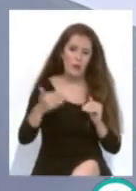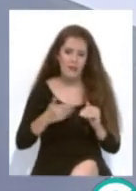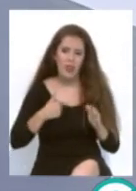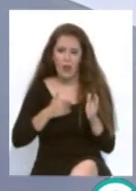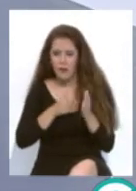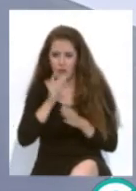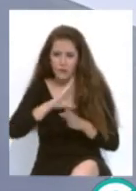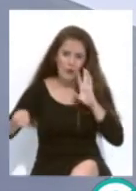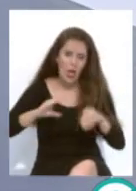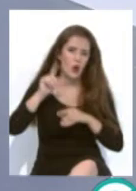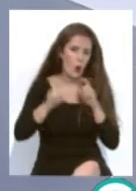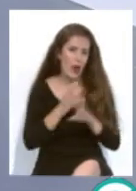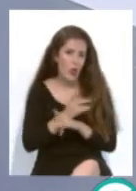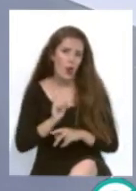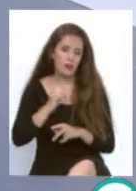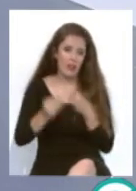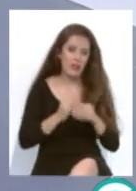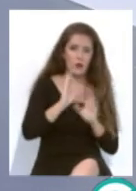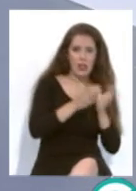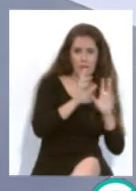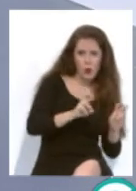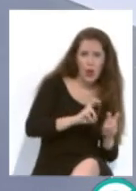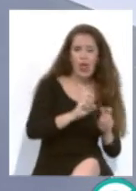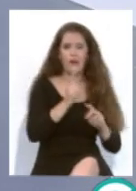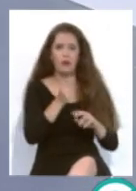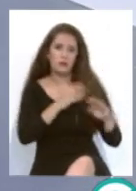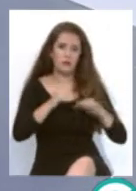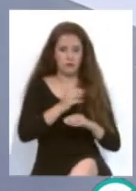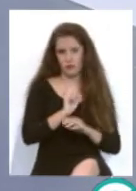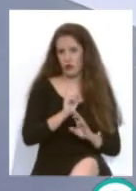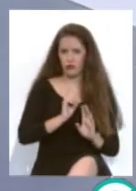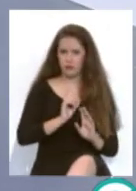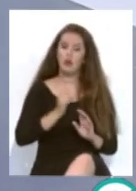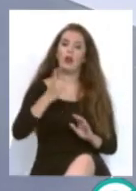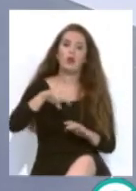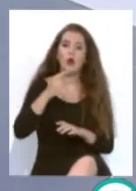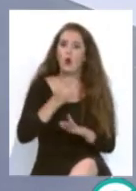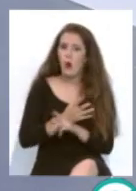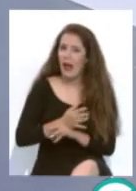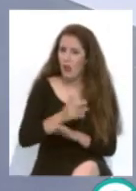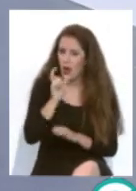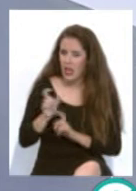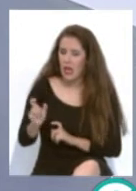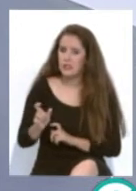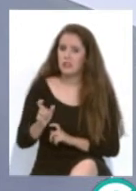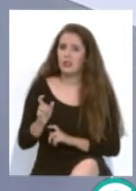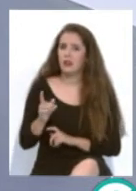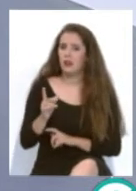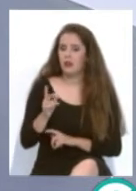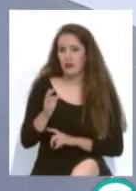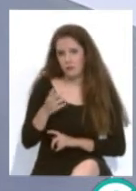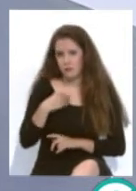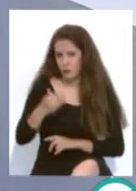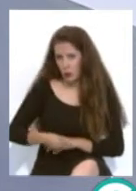y tuvieron que hacer un equipo nuevo, y luego con ese equipo subieron a segunda, no. Tenían jugadores ya importantes